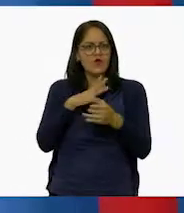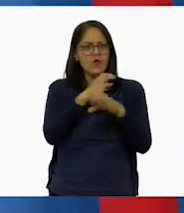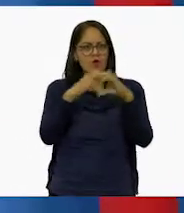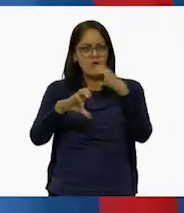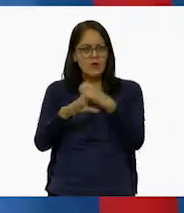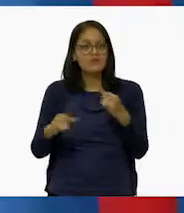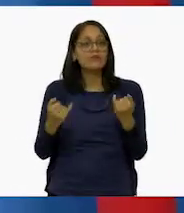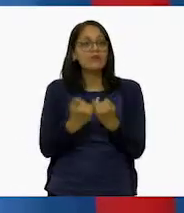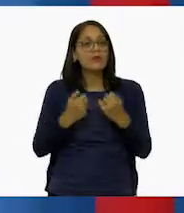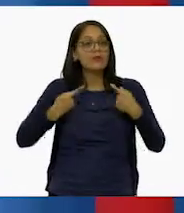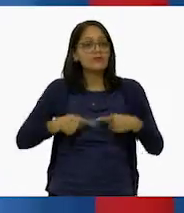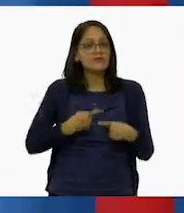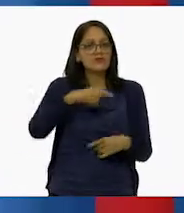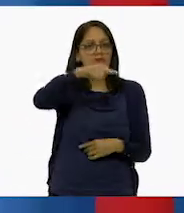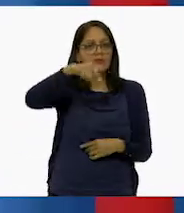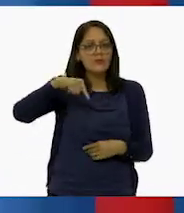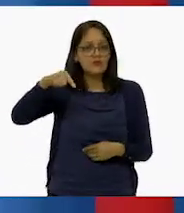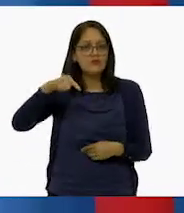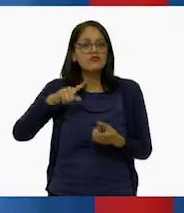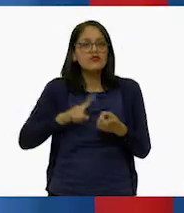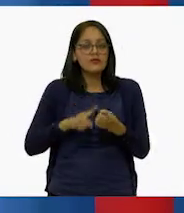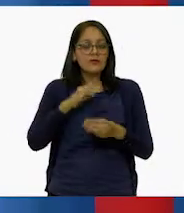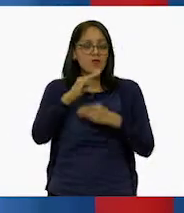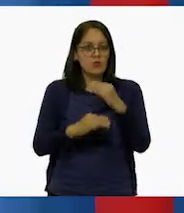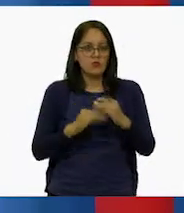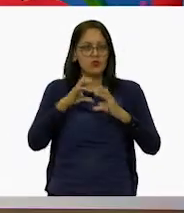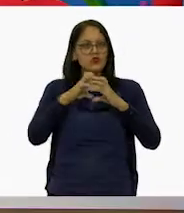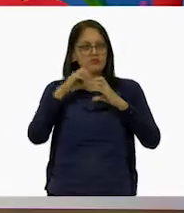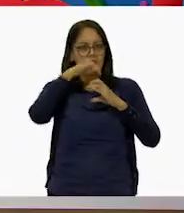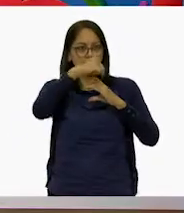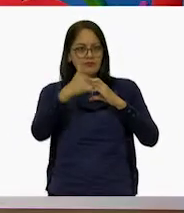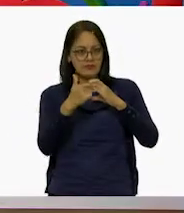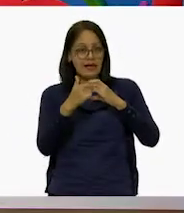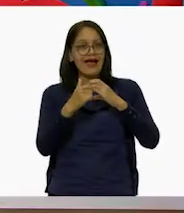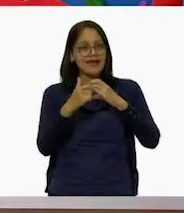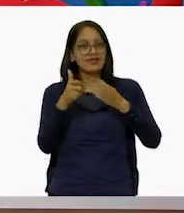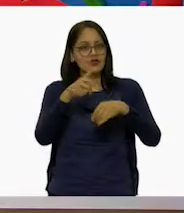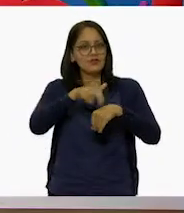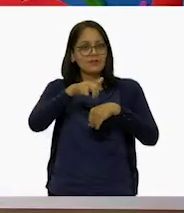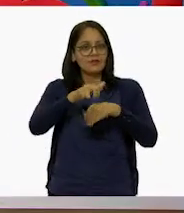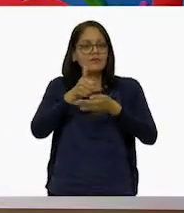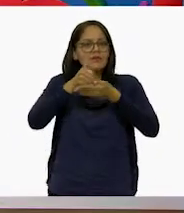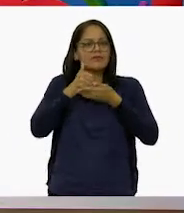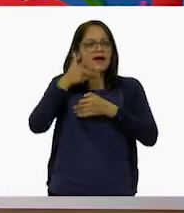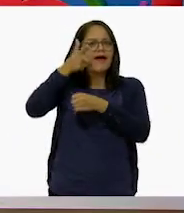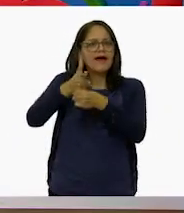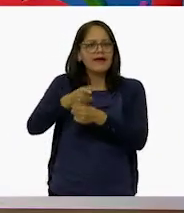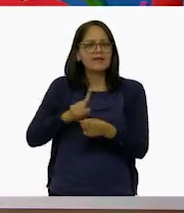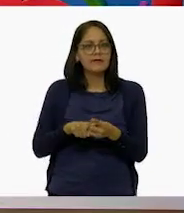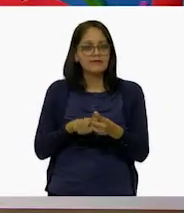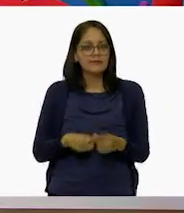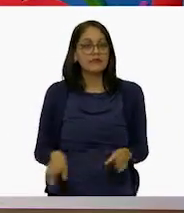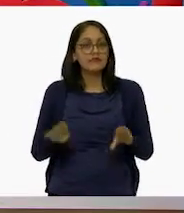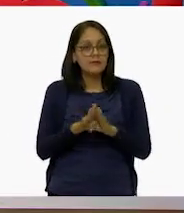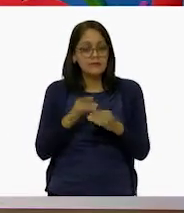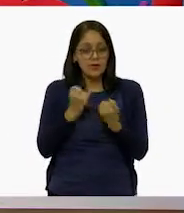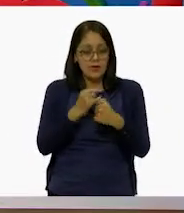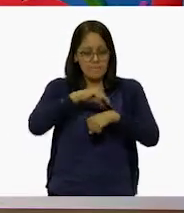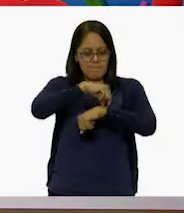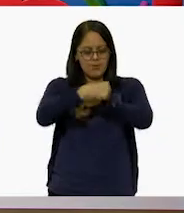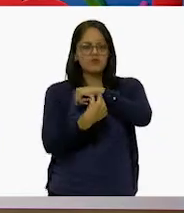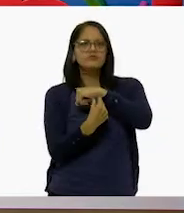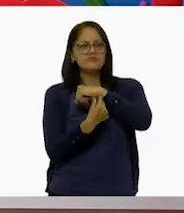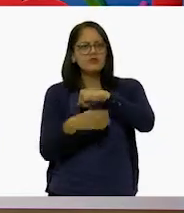o persona sobre la superficie terrestre, como Ale. ¿Nos puede explicar cómo, mediante su pulsera,